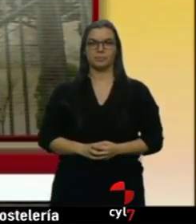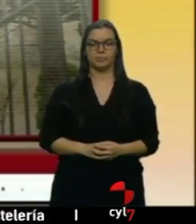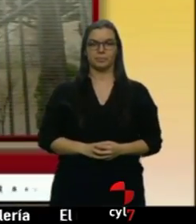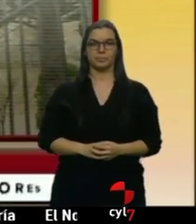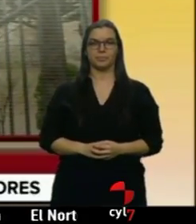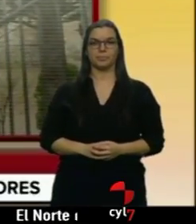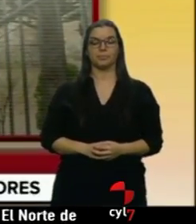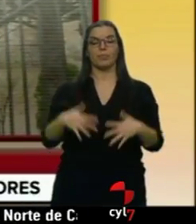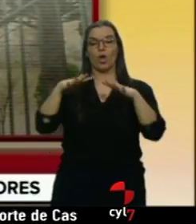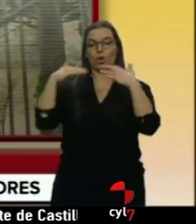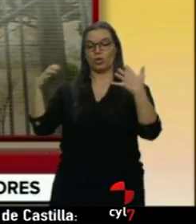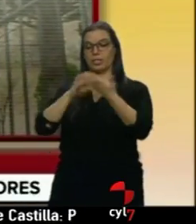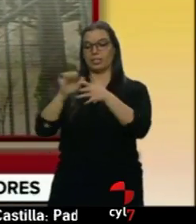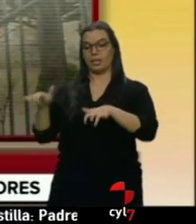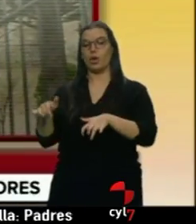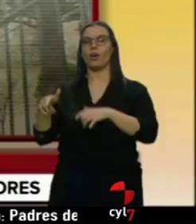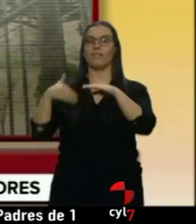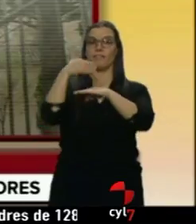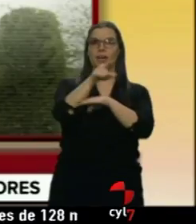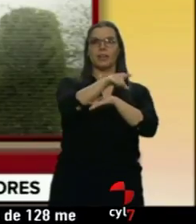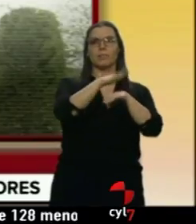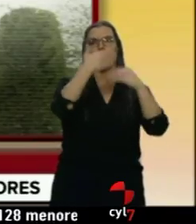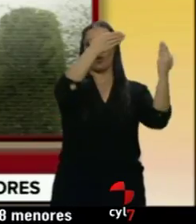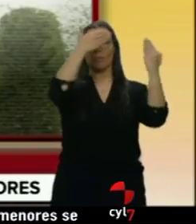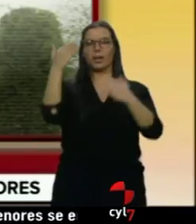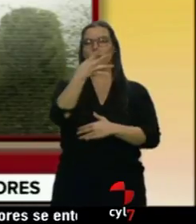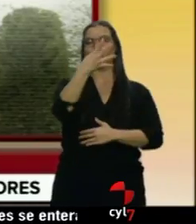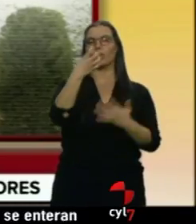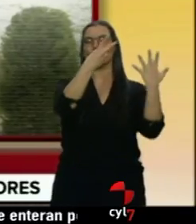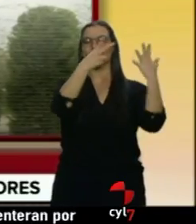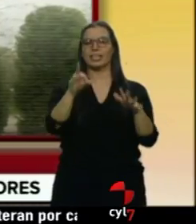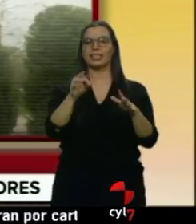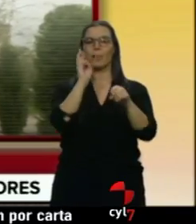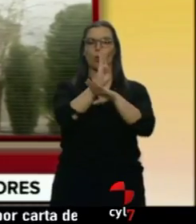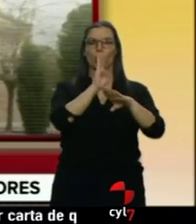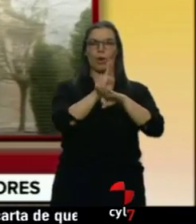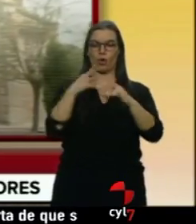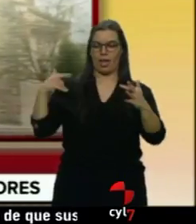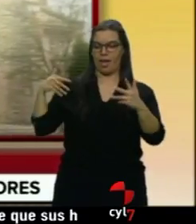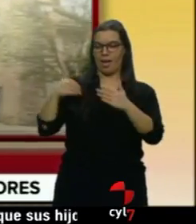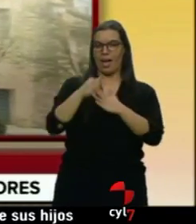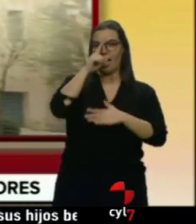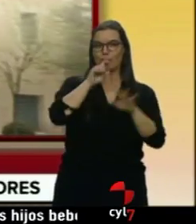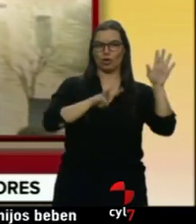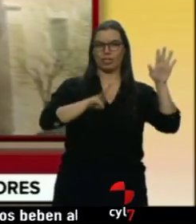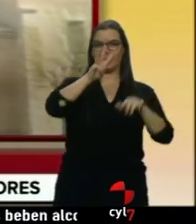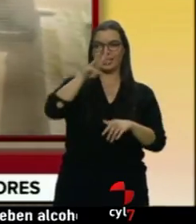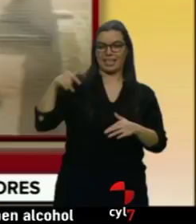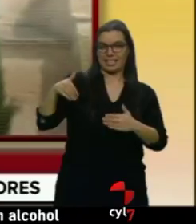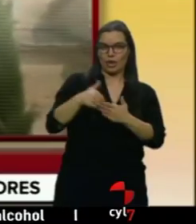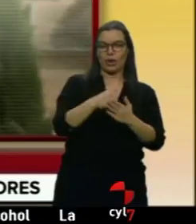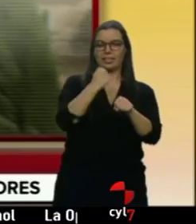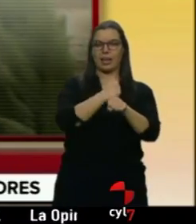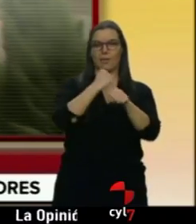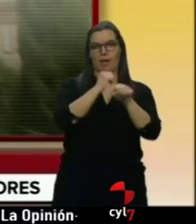las cortes de Castilla y León homenajearán allí a más de 470 procuradores que desde mayo de 1983 han trabajado en el